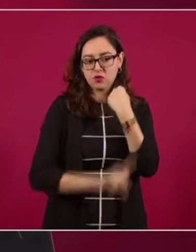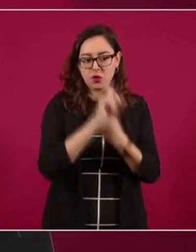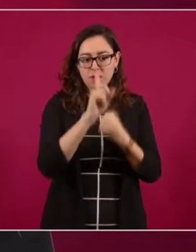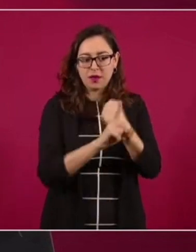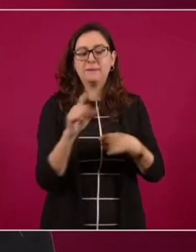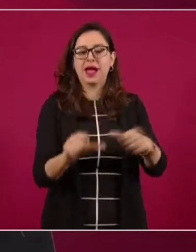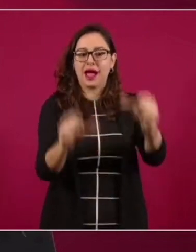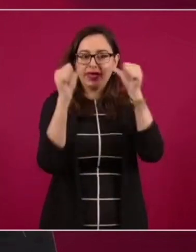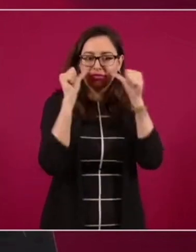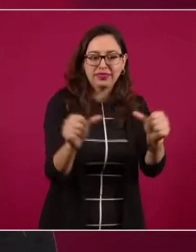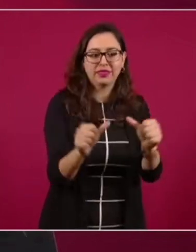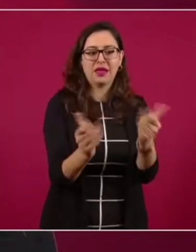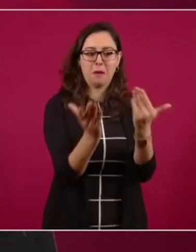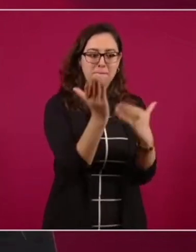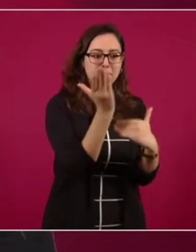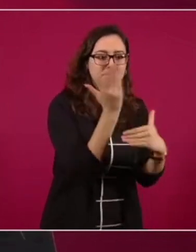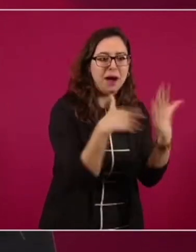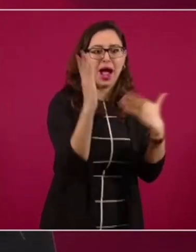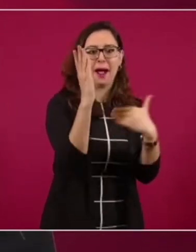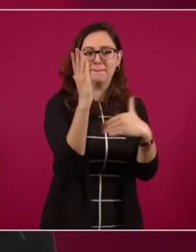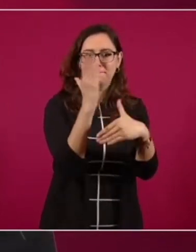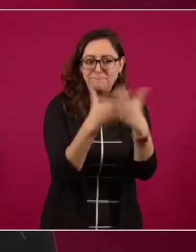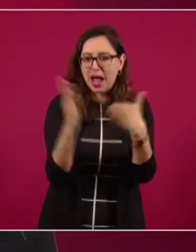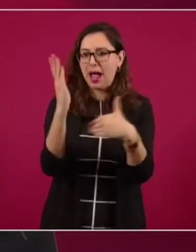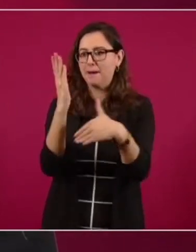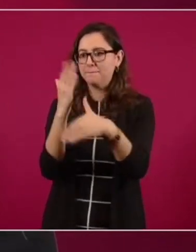de los pueblos del mundo.